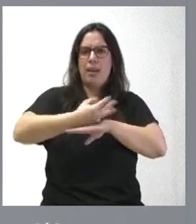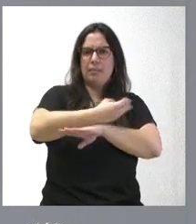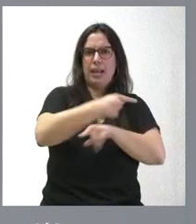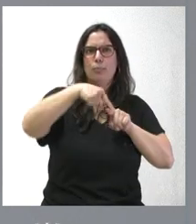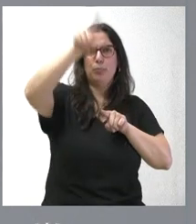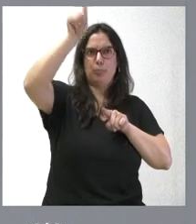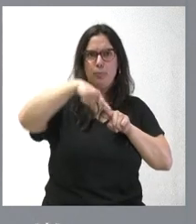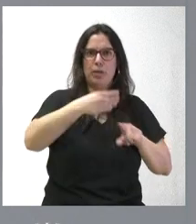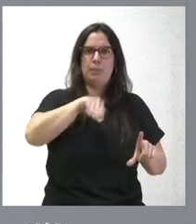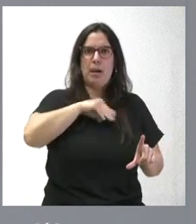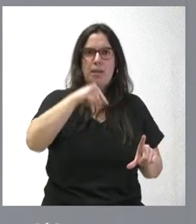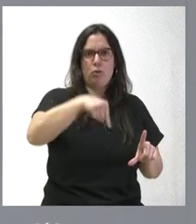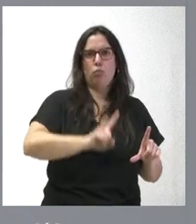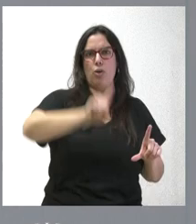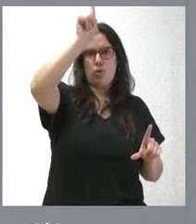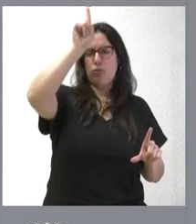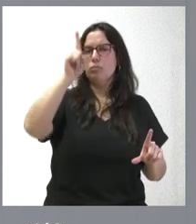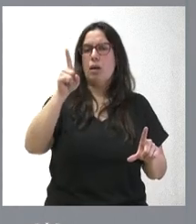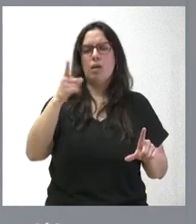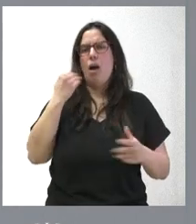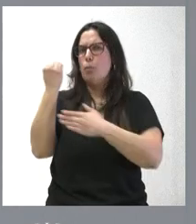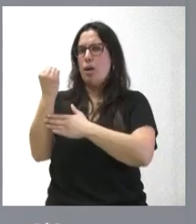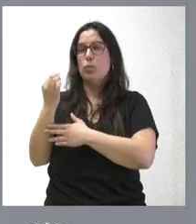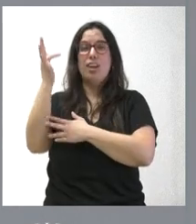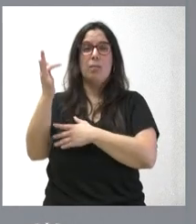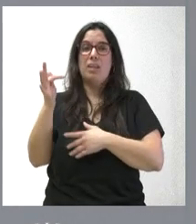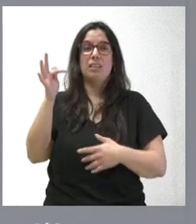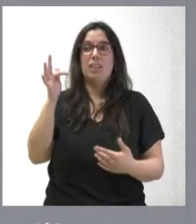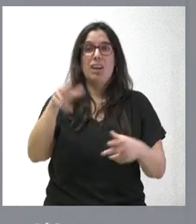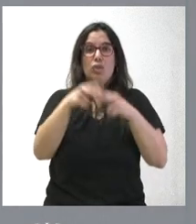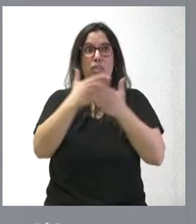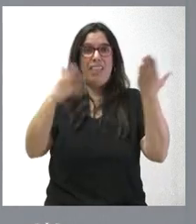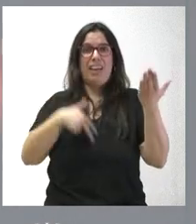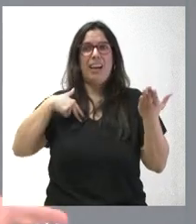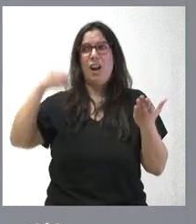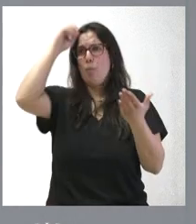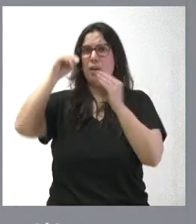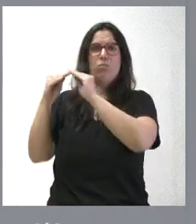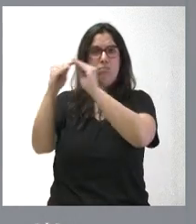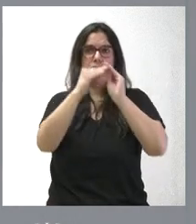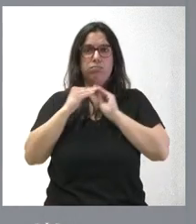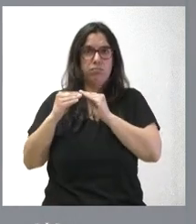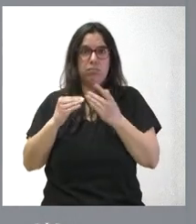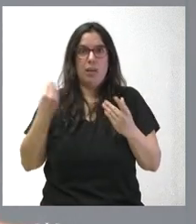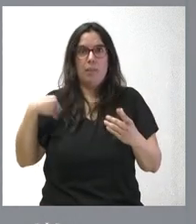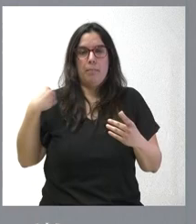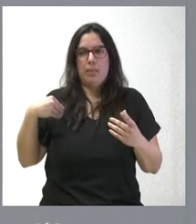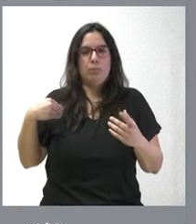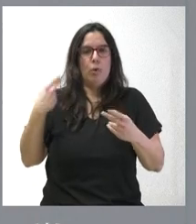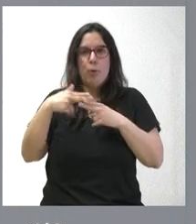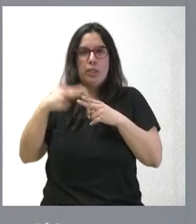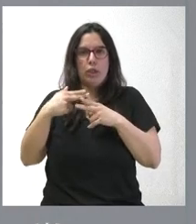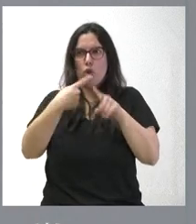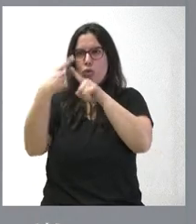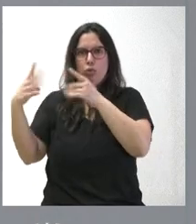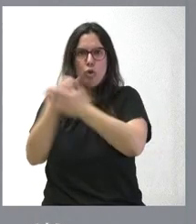locales que la vienen demandando. Y, además, hay una posición como muy generalizada en toda la sociedad, de todo el arco político, pero también hablamos